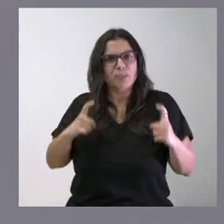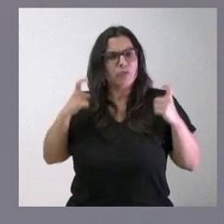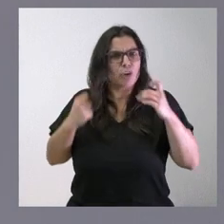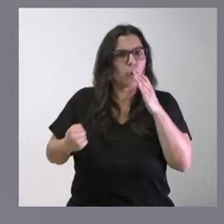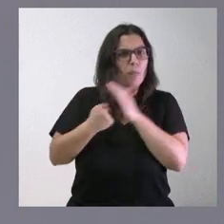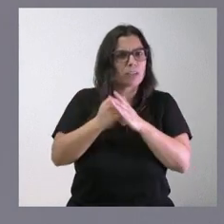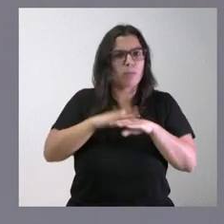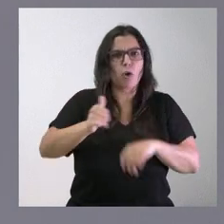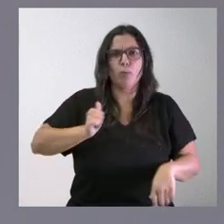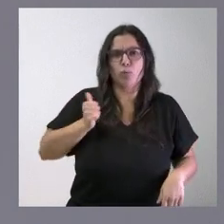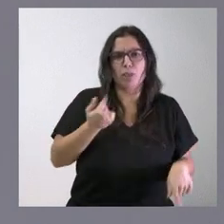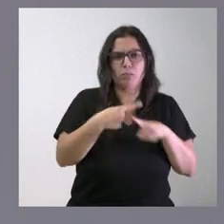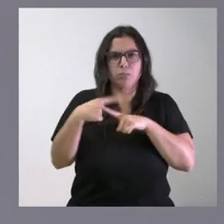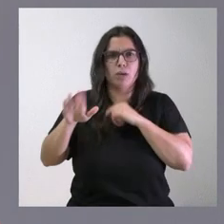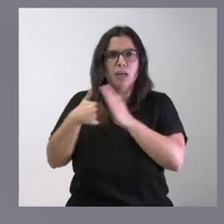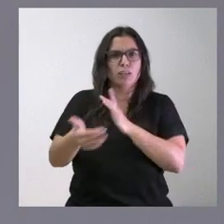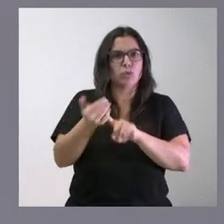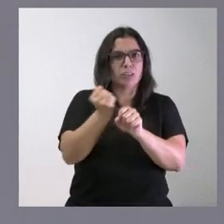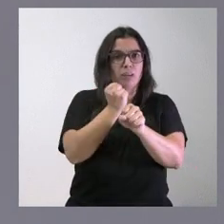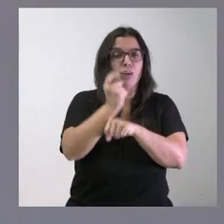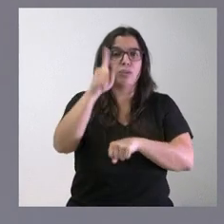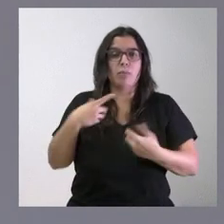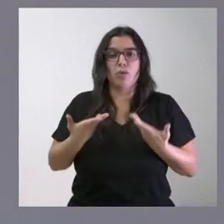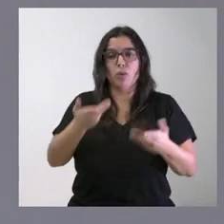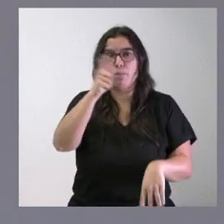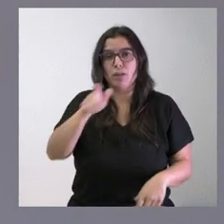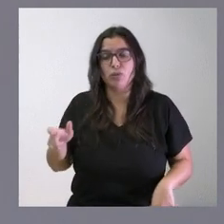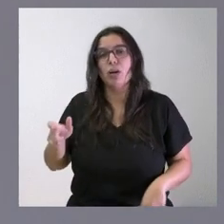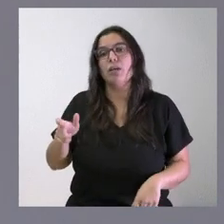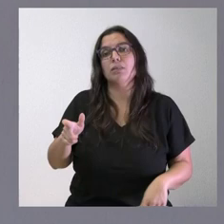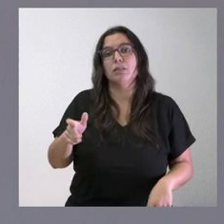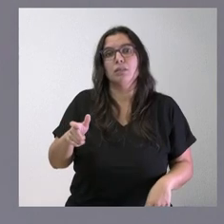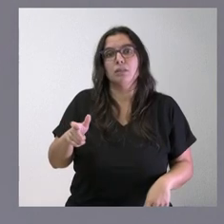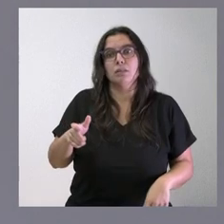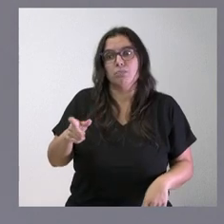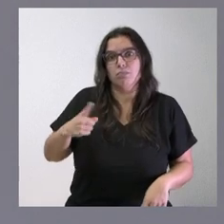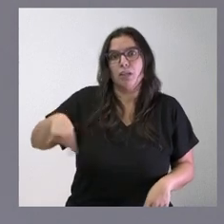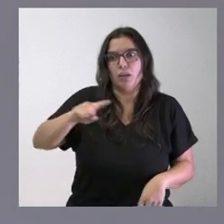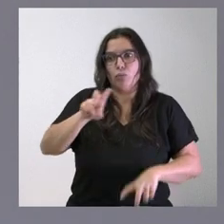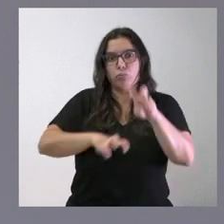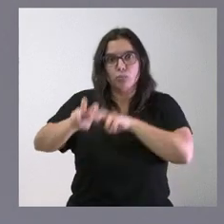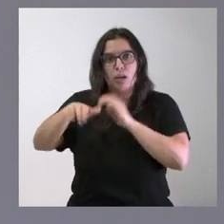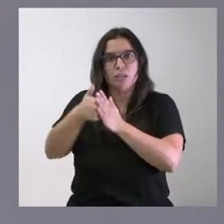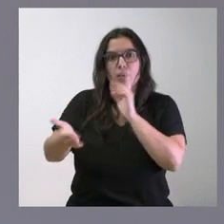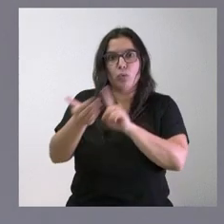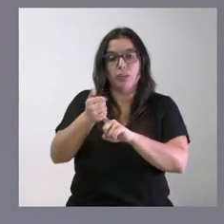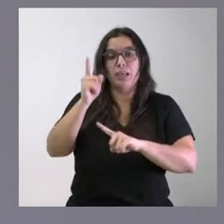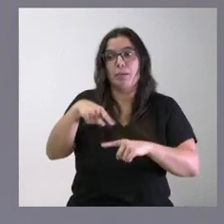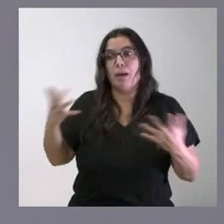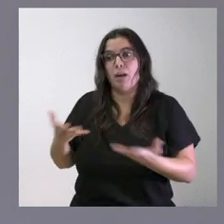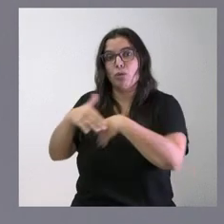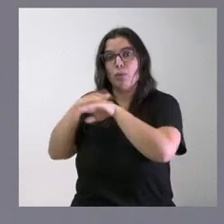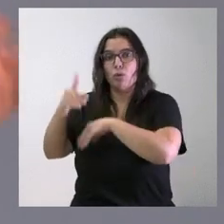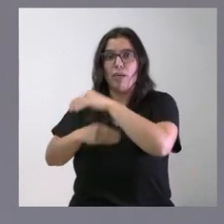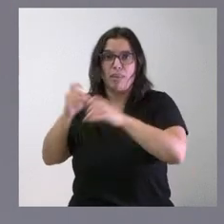todas las posibilidades de hacer un puesto de trabajo y ayudar a aquellas otras personas en tanto encuentran un puesto de trabajo y animamos al gobierno a que pudiera hacer